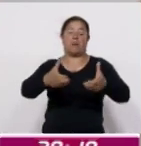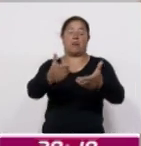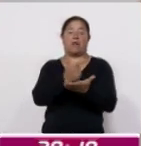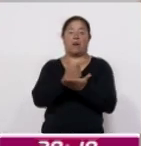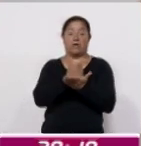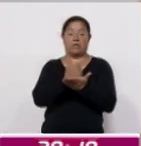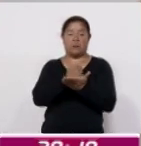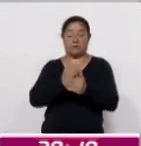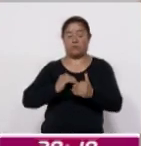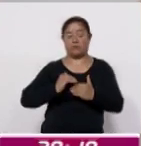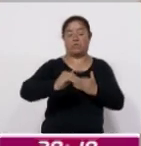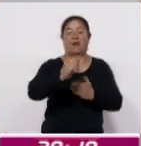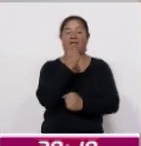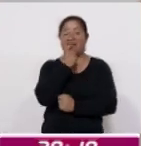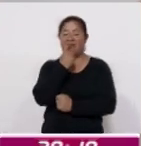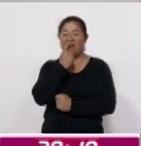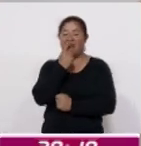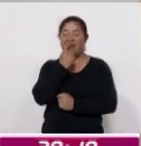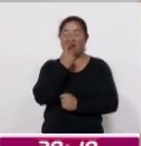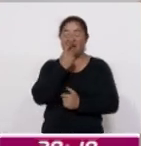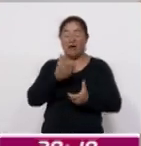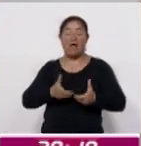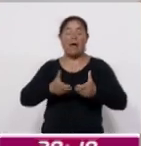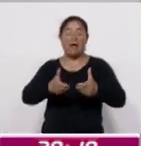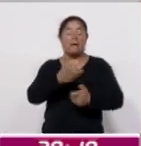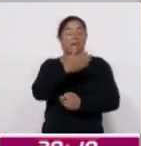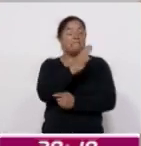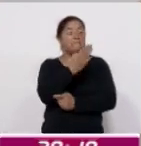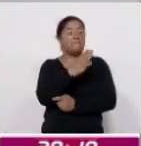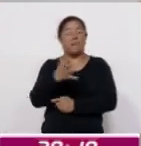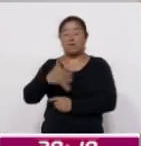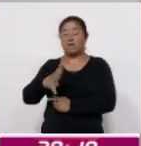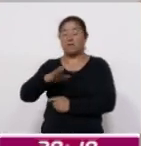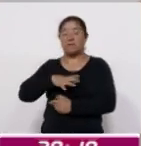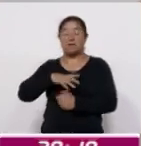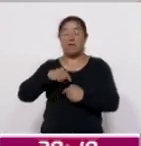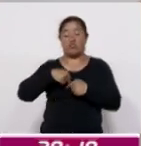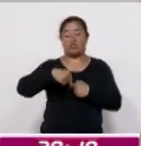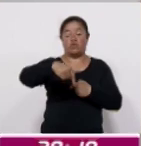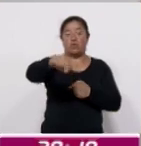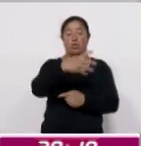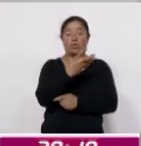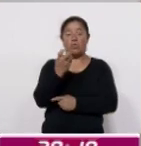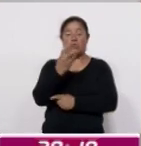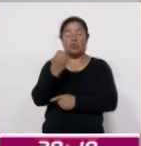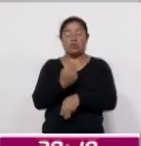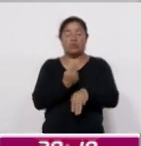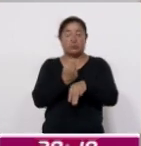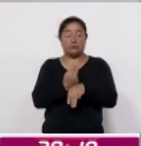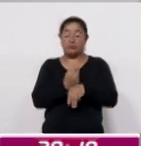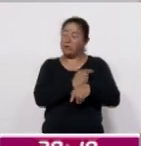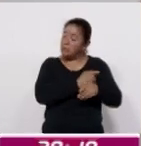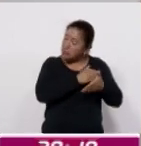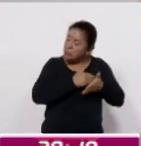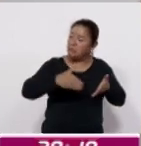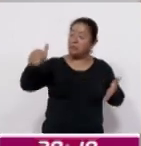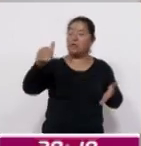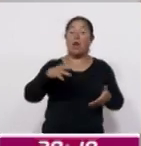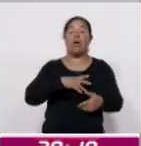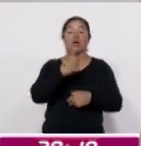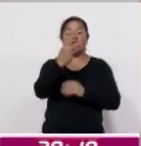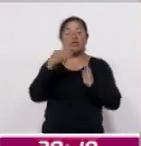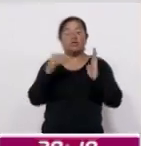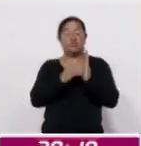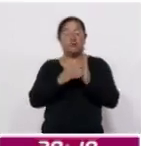concreto de la calle 10 de Mayo, la que pueden ver, que tiene una longitud de más de 400 metros lineales y 2 mil